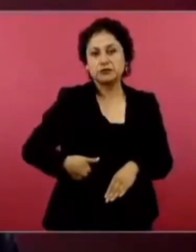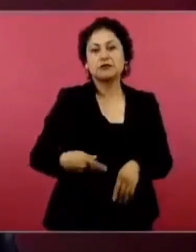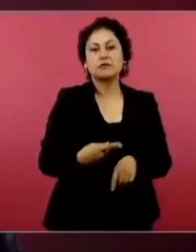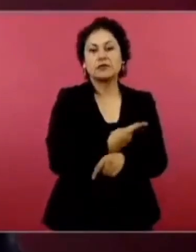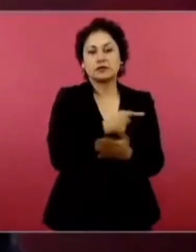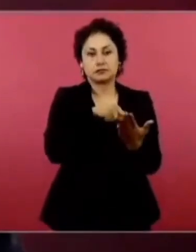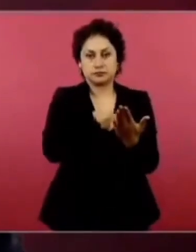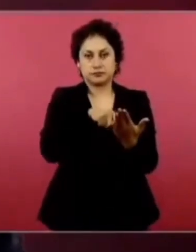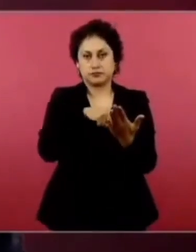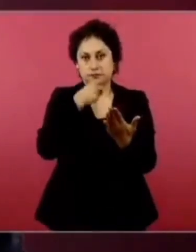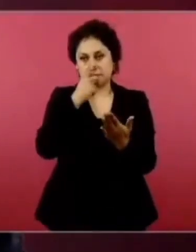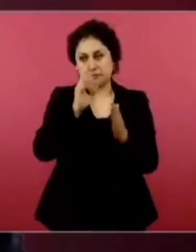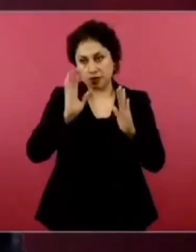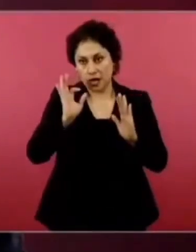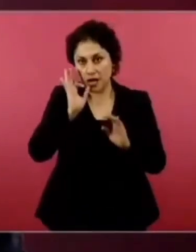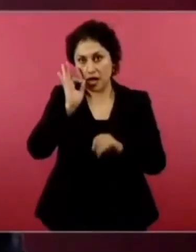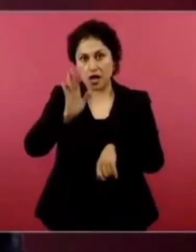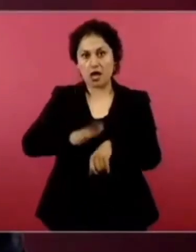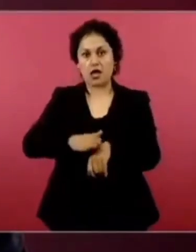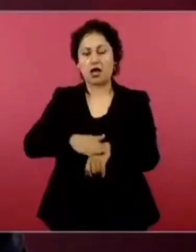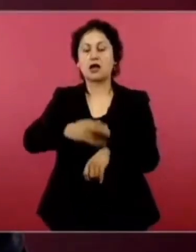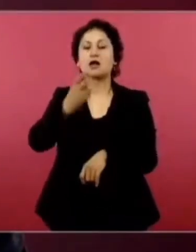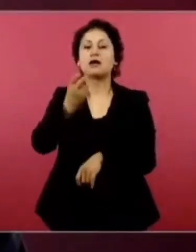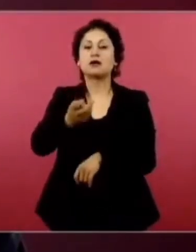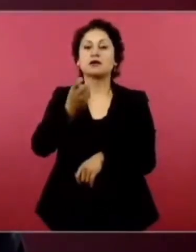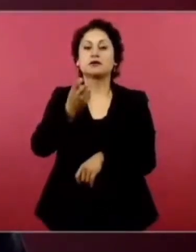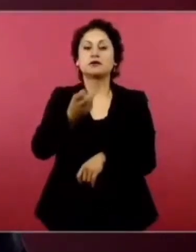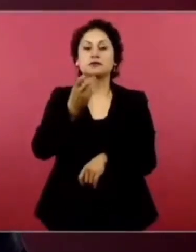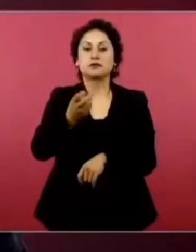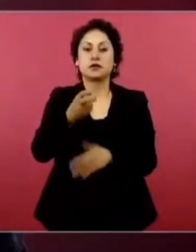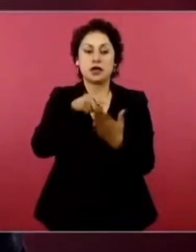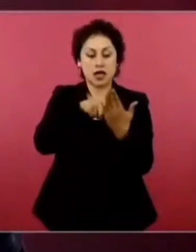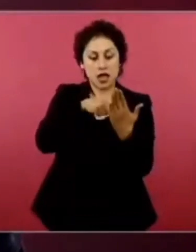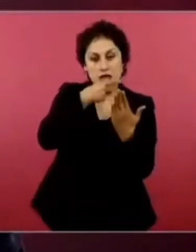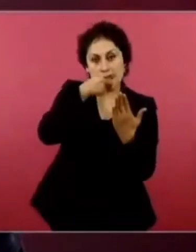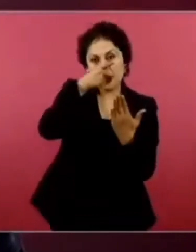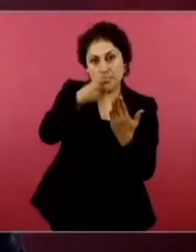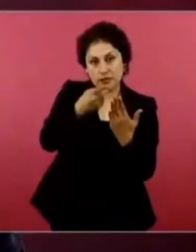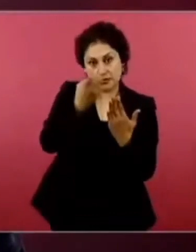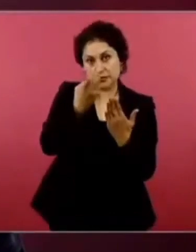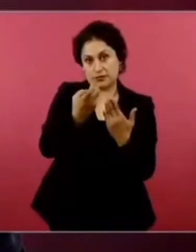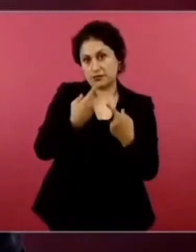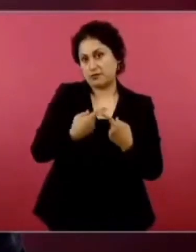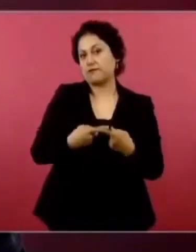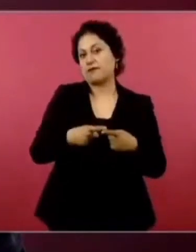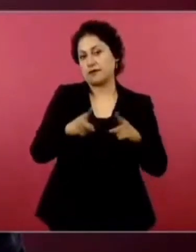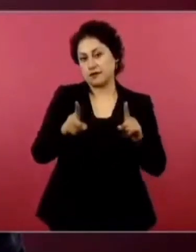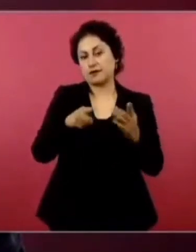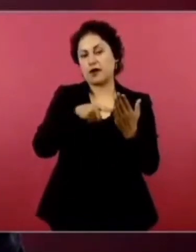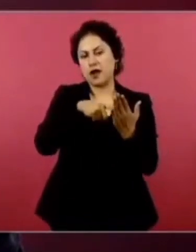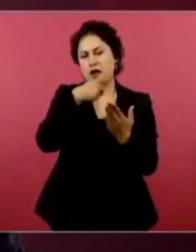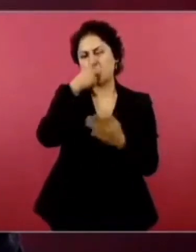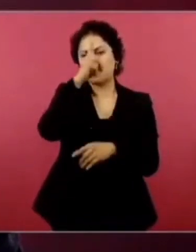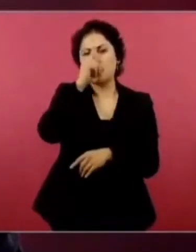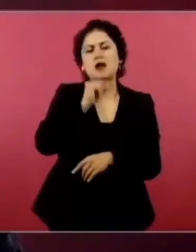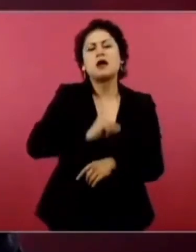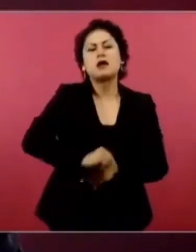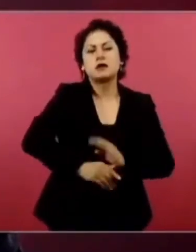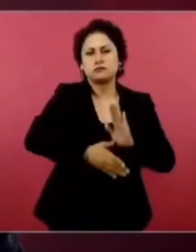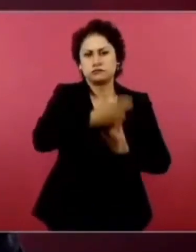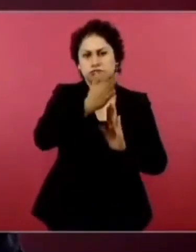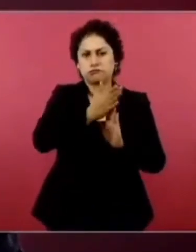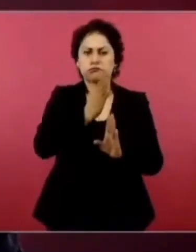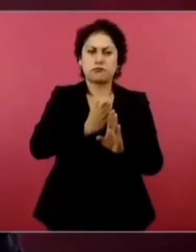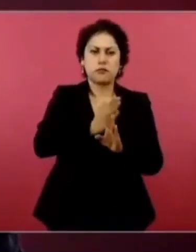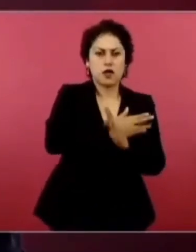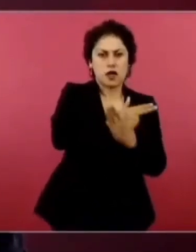subrayar esto, que es, ¿qué decía ese dictamen? Señaló deficiencias constructivas y deficiencias